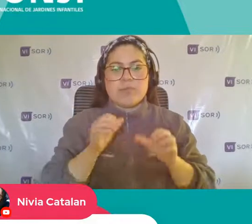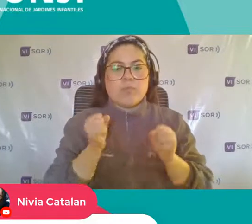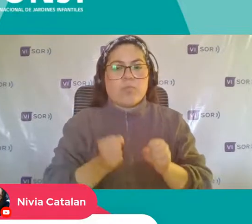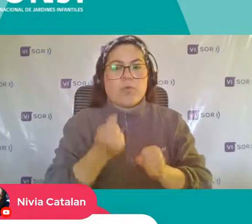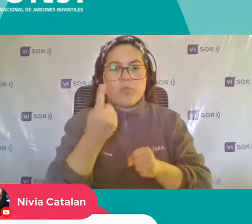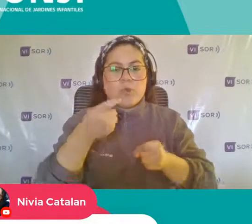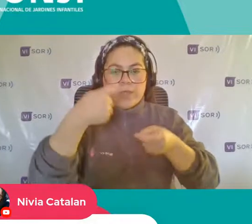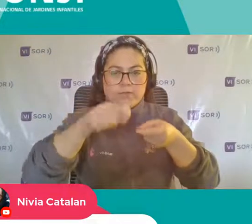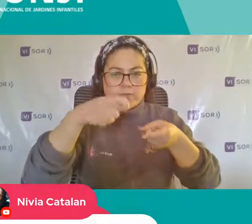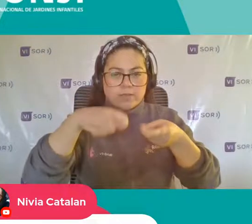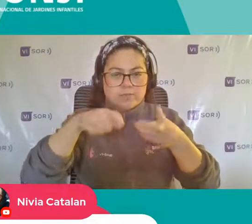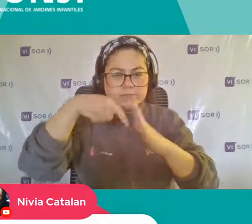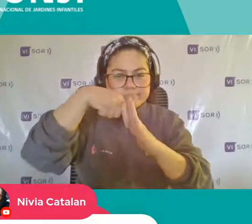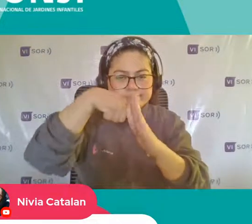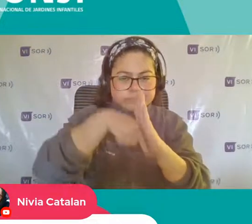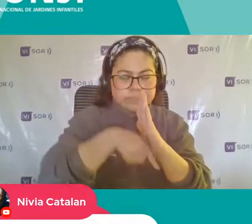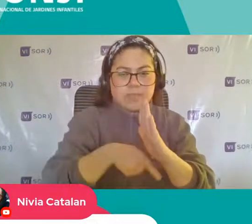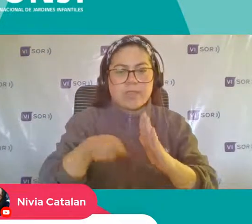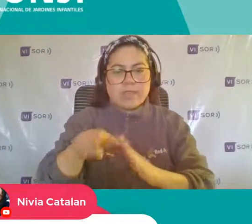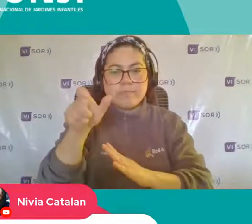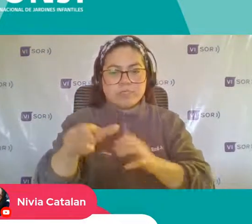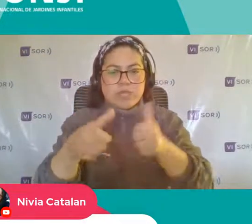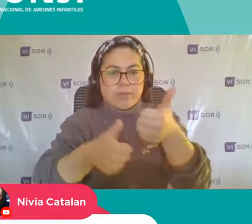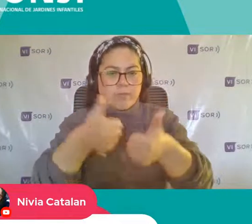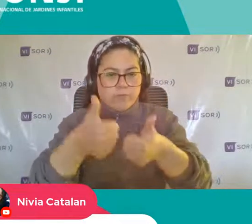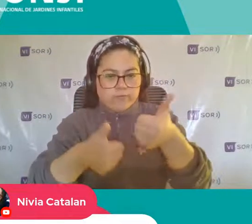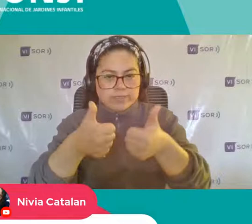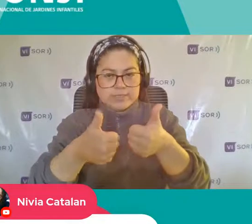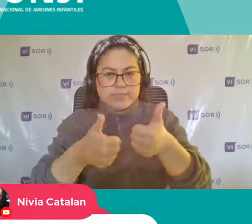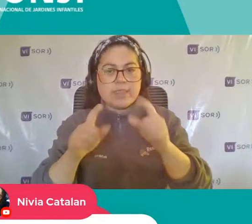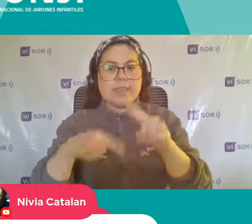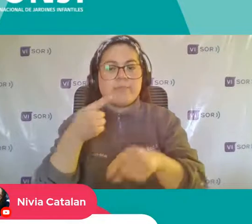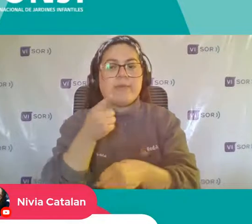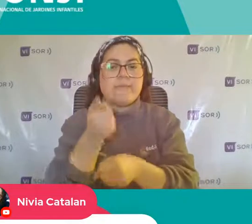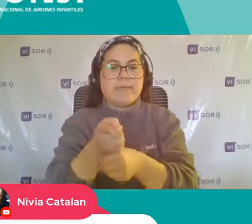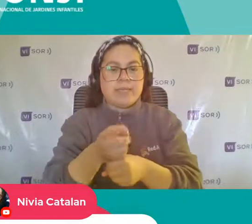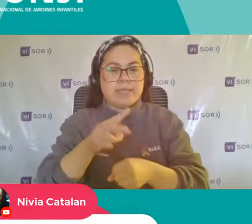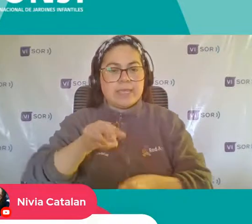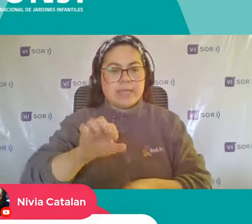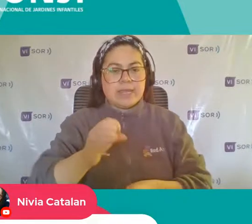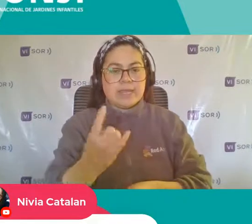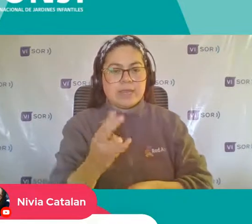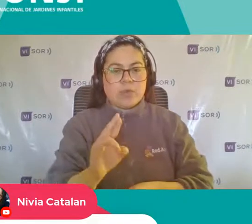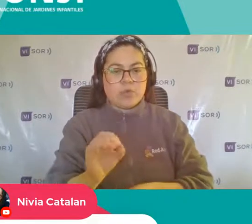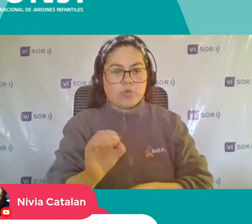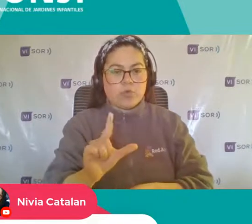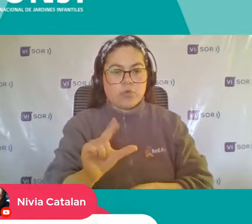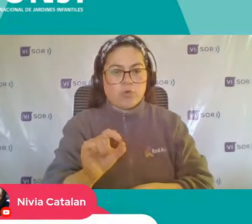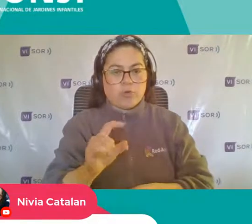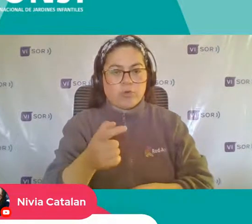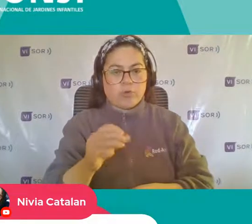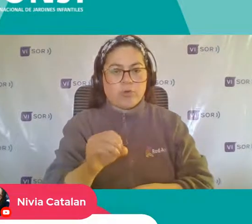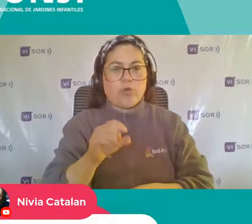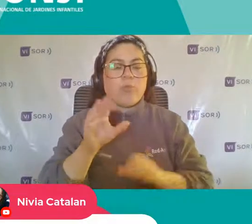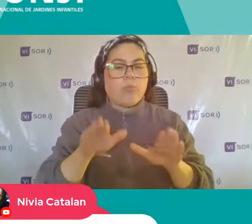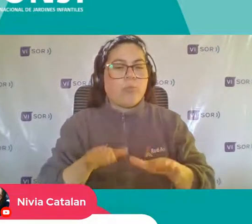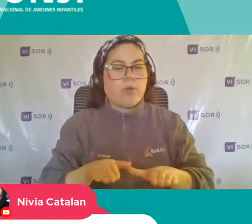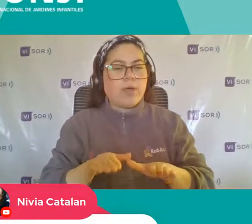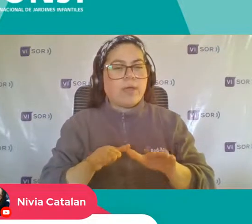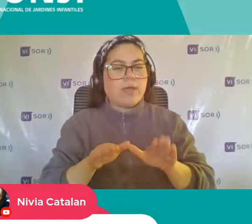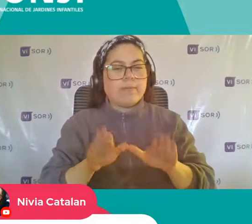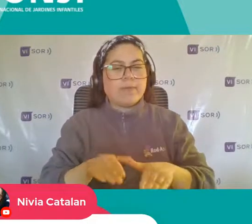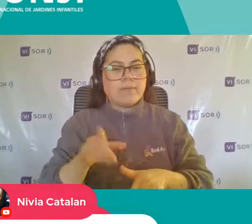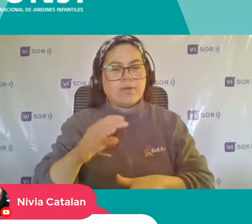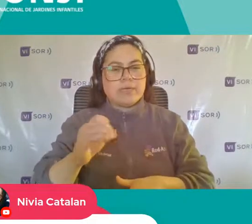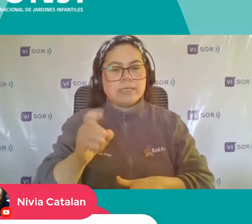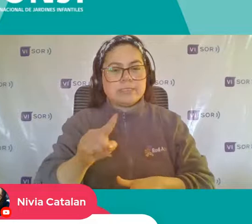profundidad Que pueda ser un especialista Y desde ahí Enviar a un neurólogo Que puede ser por el mismo sistema Del CESFAM De salud O derivar directo Al